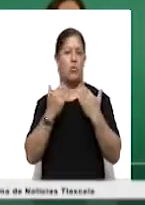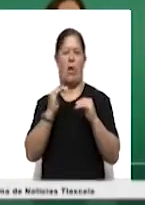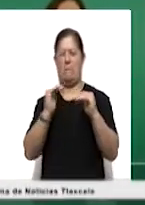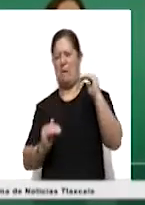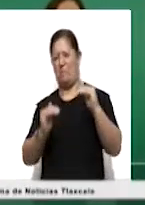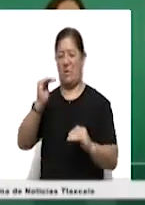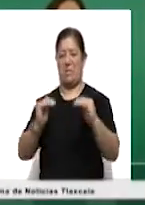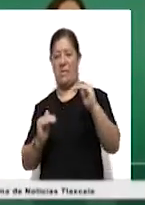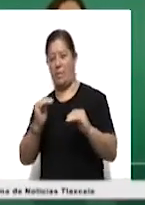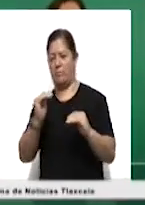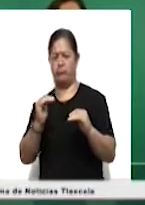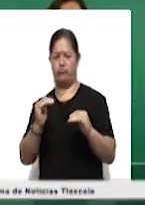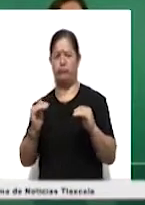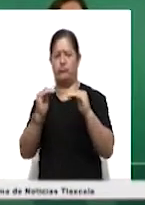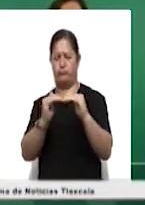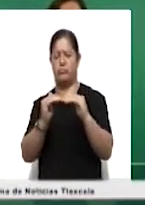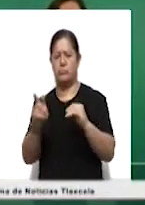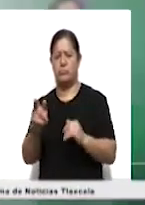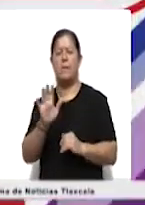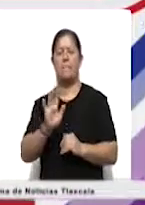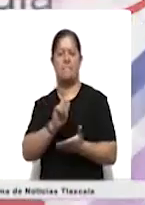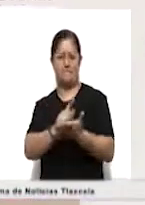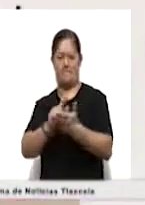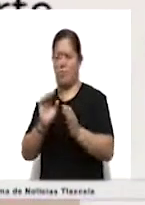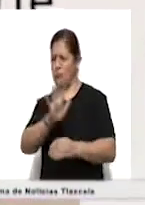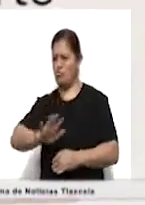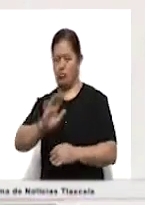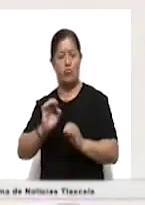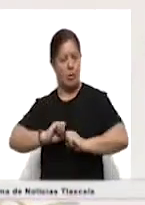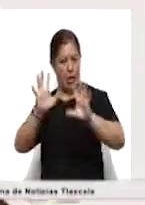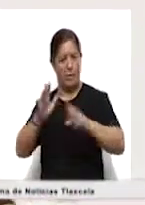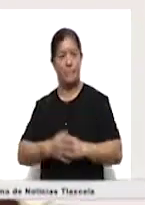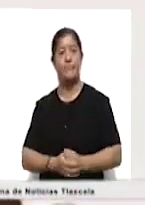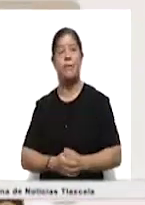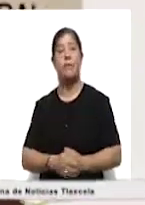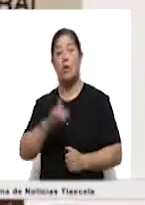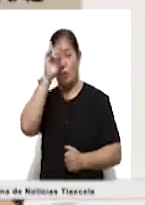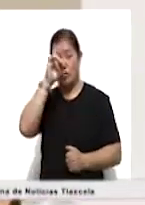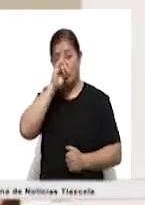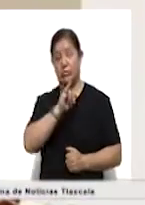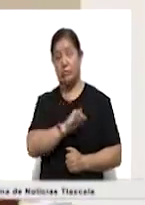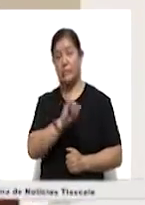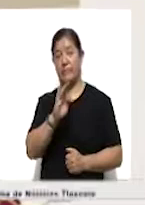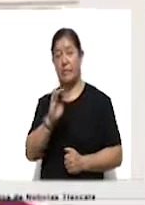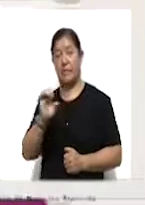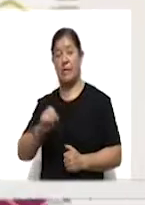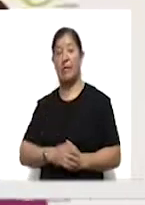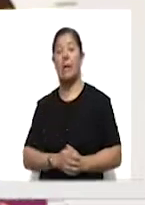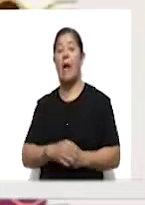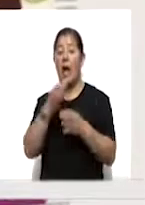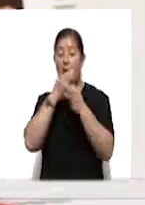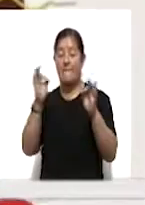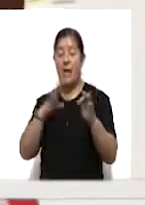de la autoridad electoral, calificó como limpia la jornada. El Consejo General del Instituto Nacional Electoral aprobó extender el plazo de